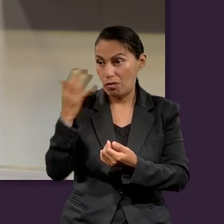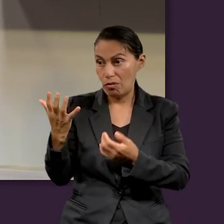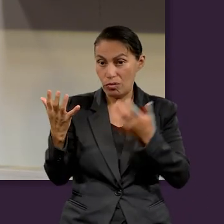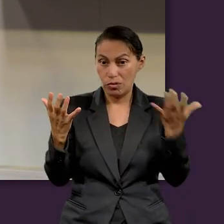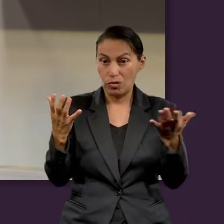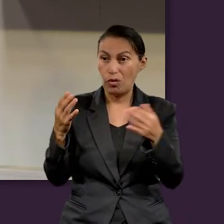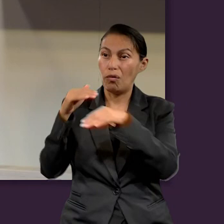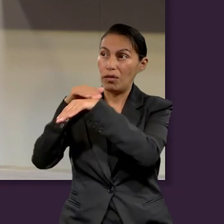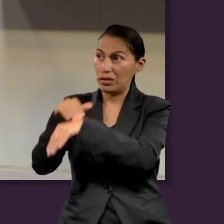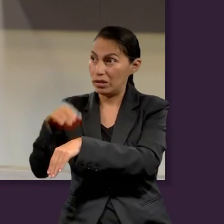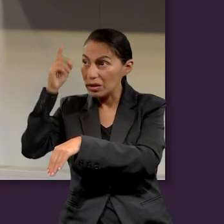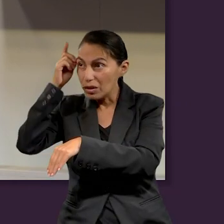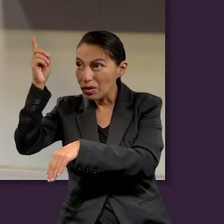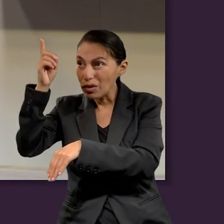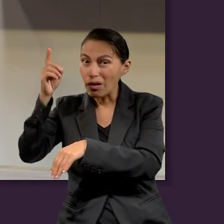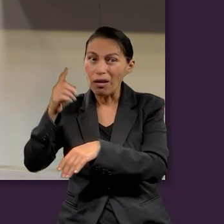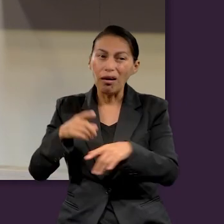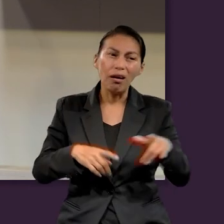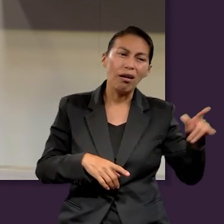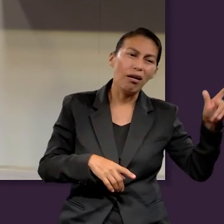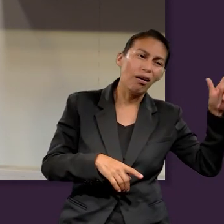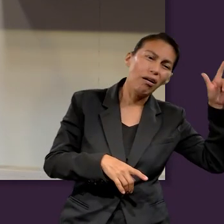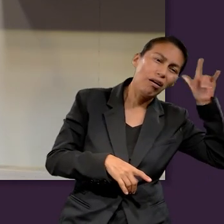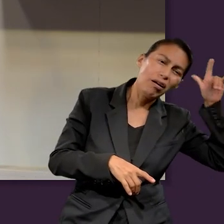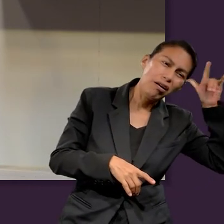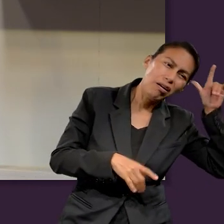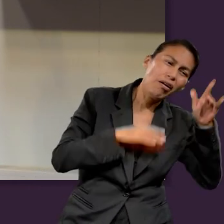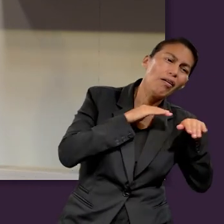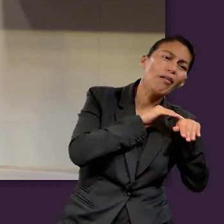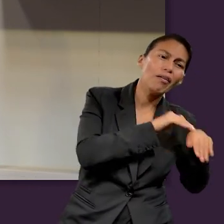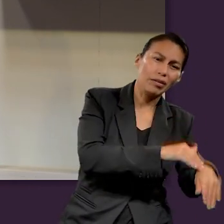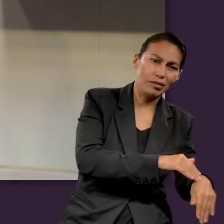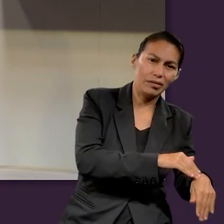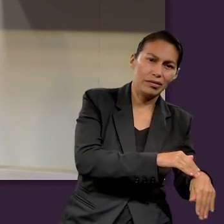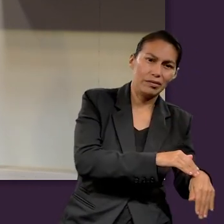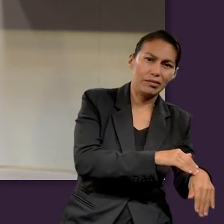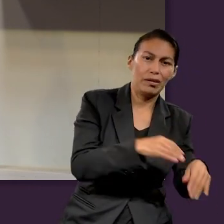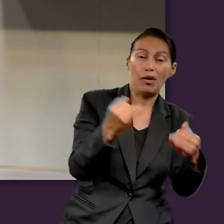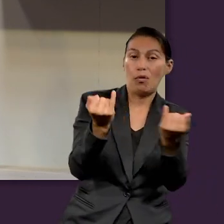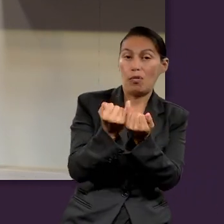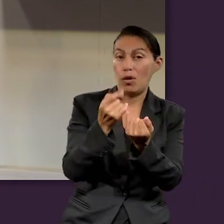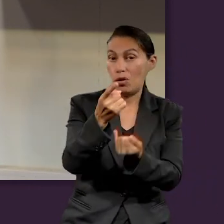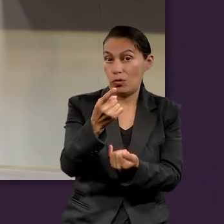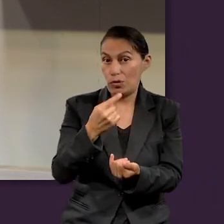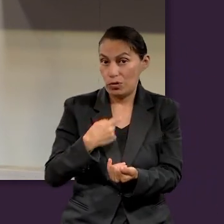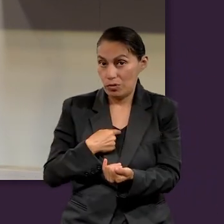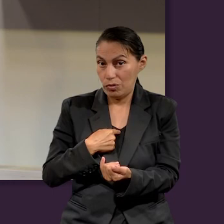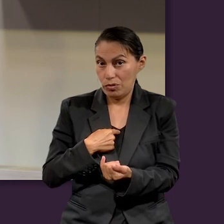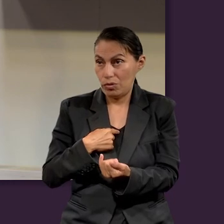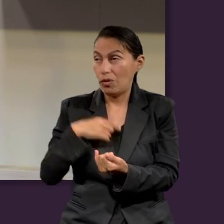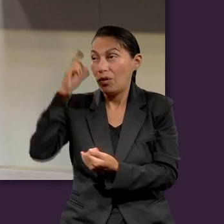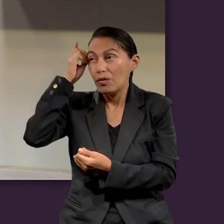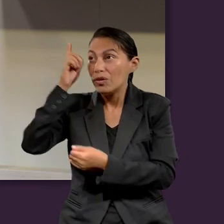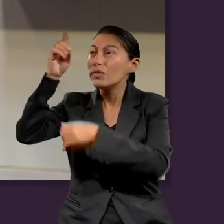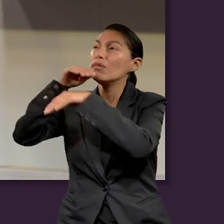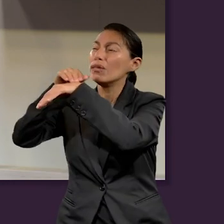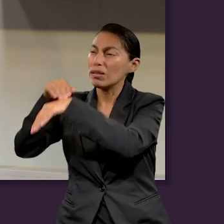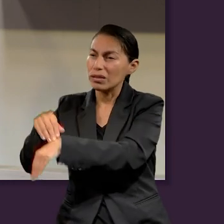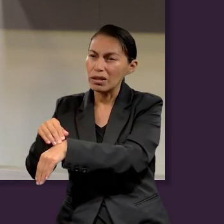Obediencia. Nuevamente, nos confrontamos con nuestra conciencia.